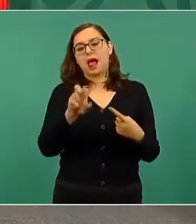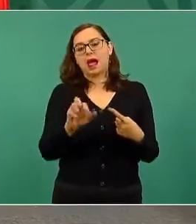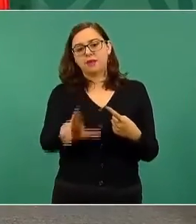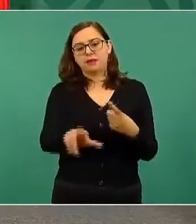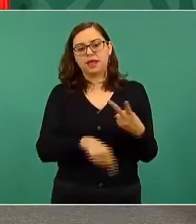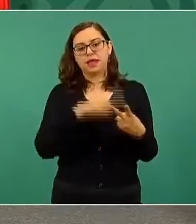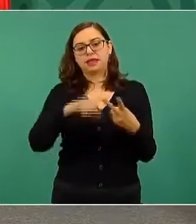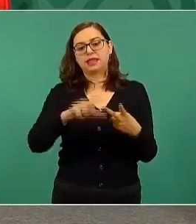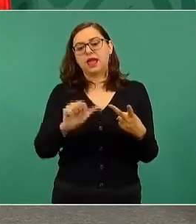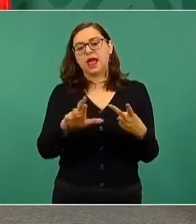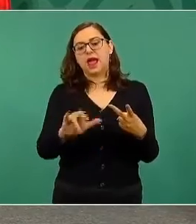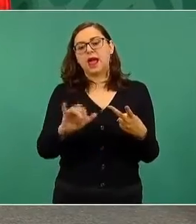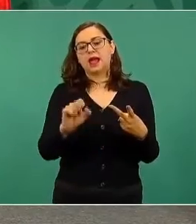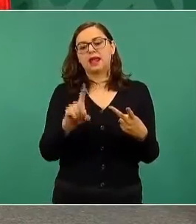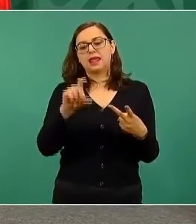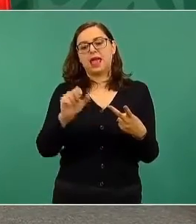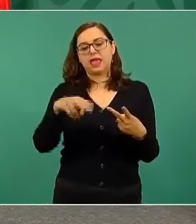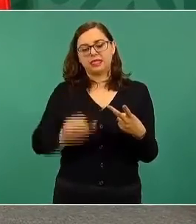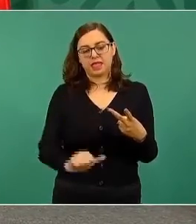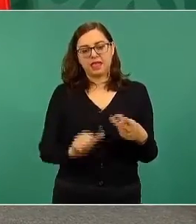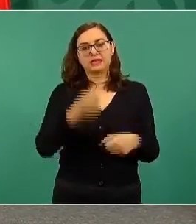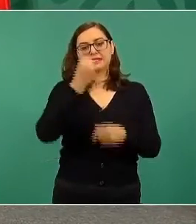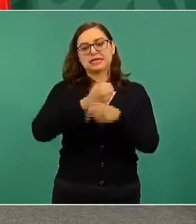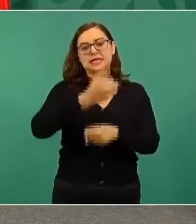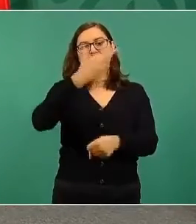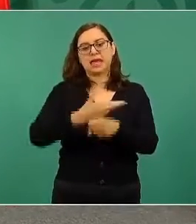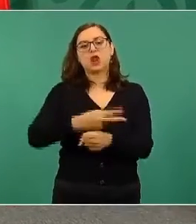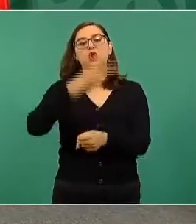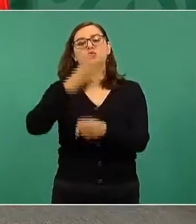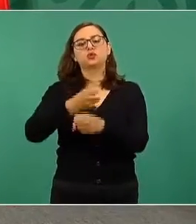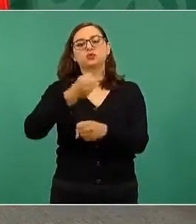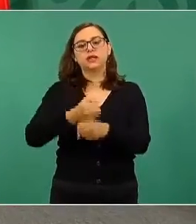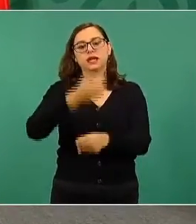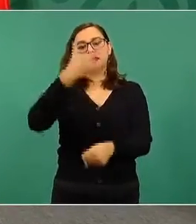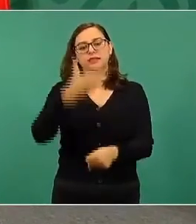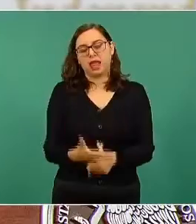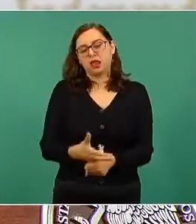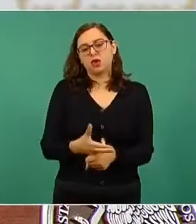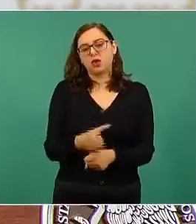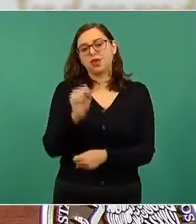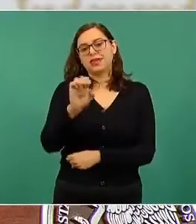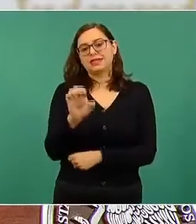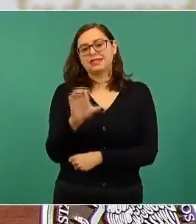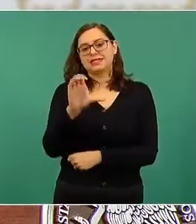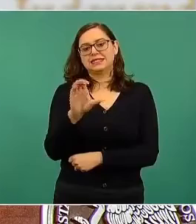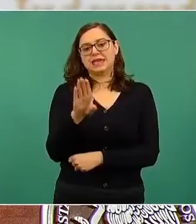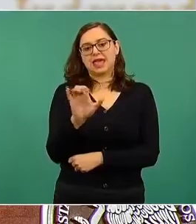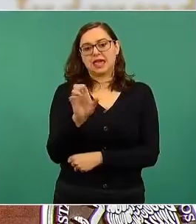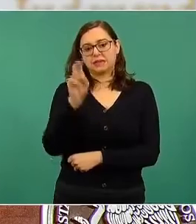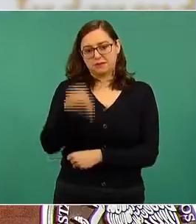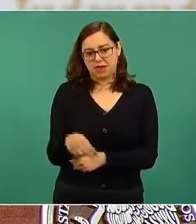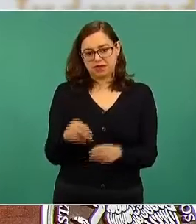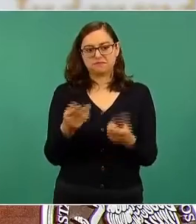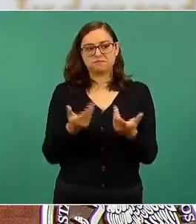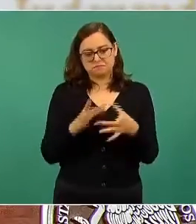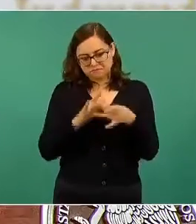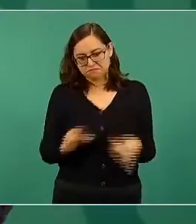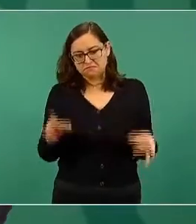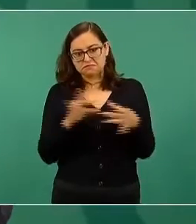informarnos sobre cuál es el procedimiento que se está aplicando. Son los dos temas